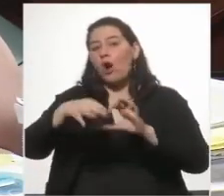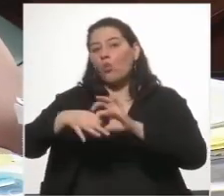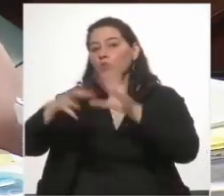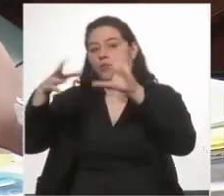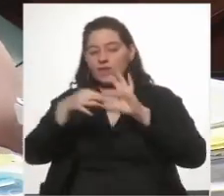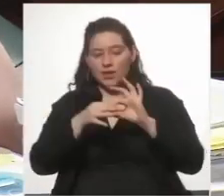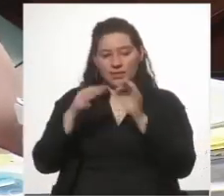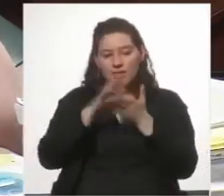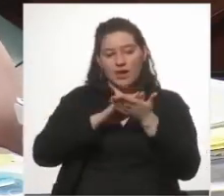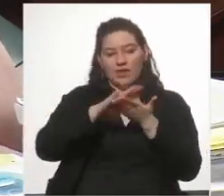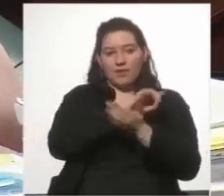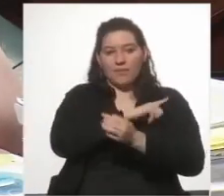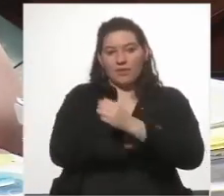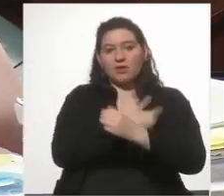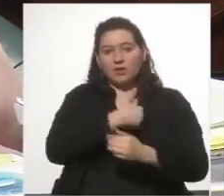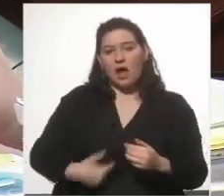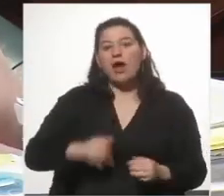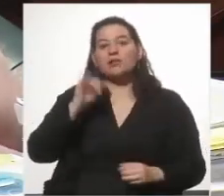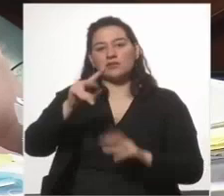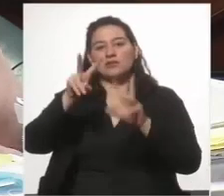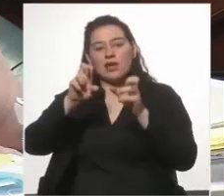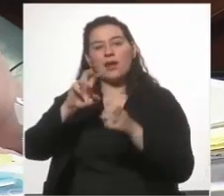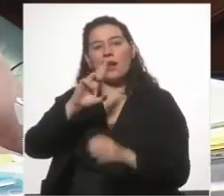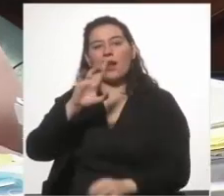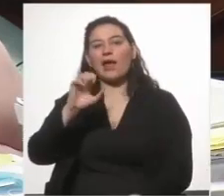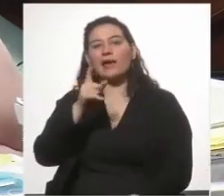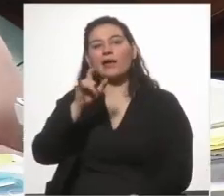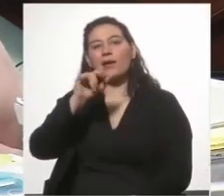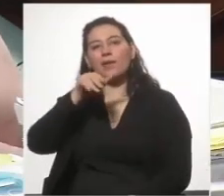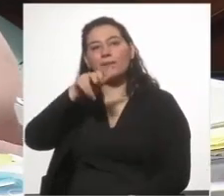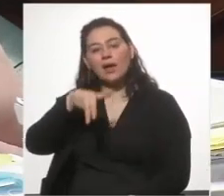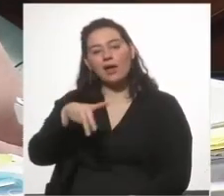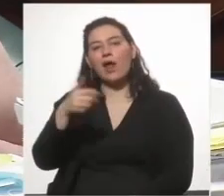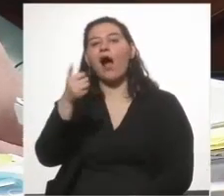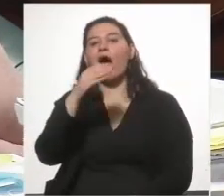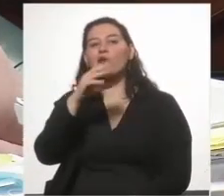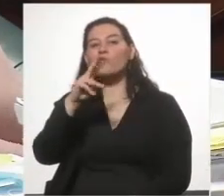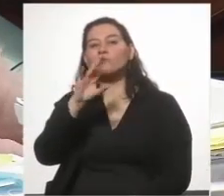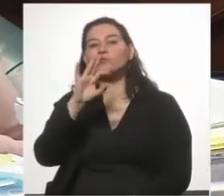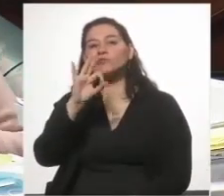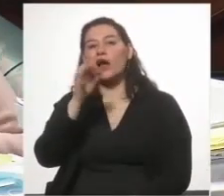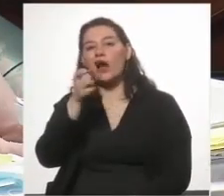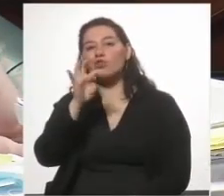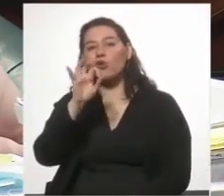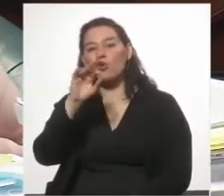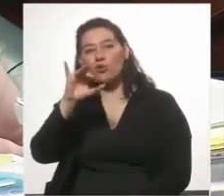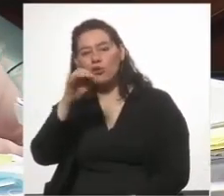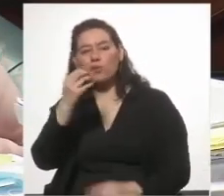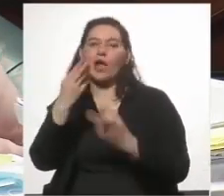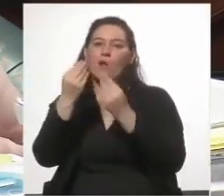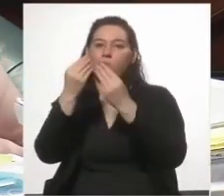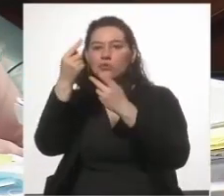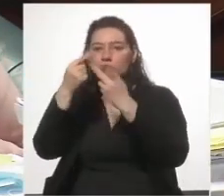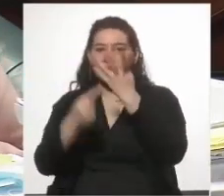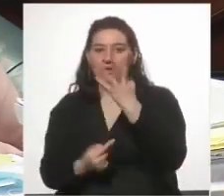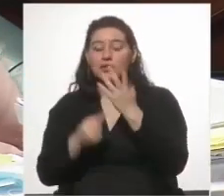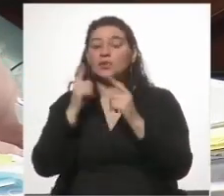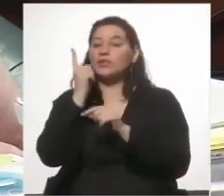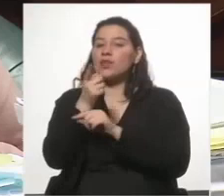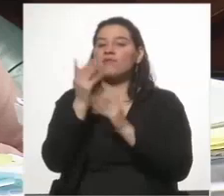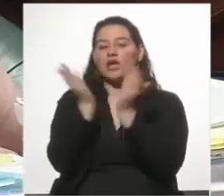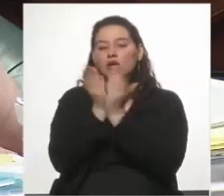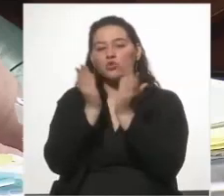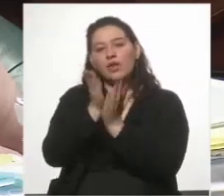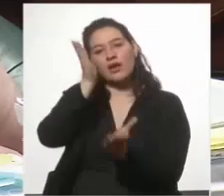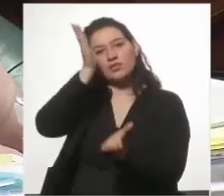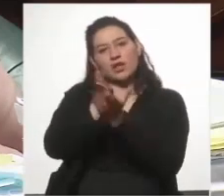ahí vamos con el régimen acusatorio, porque los regímenes acusatorios no son todos iguales. Estudiemos el derecho